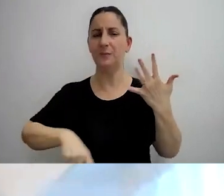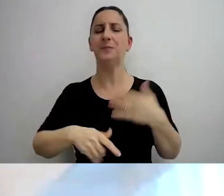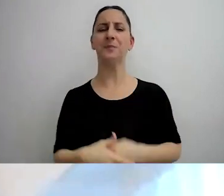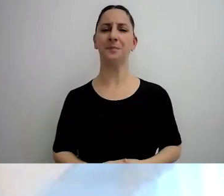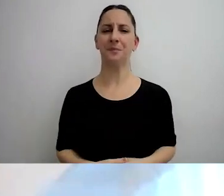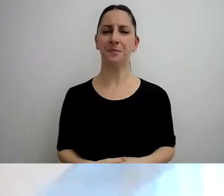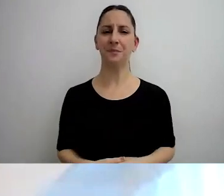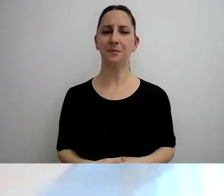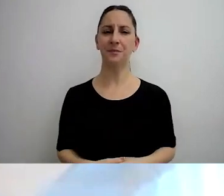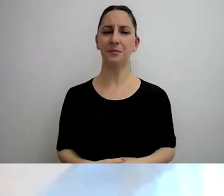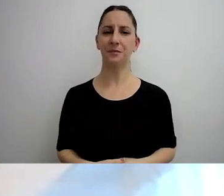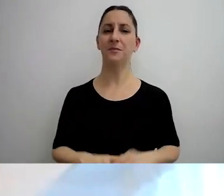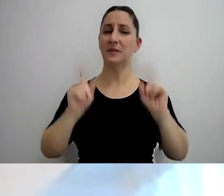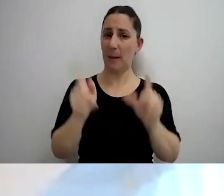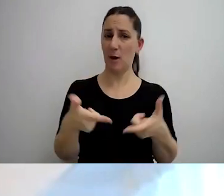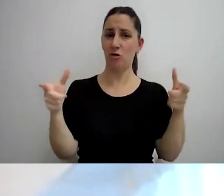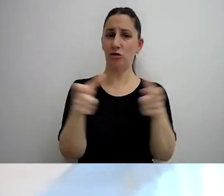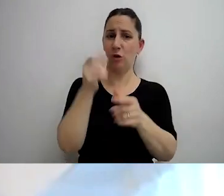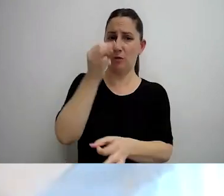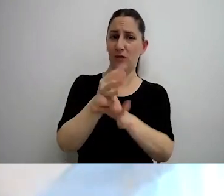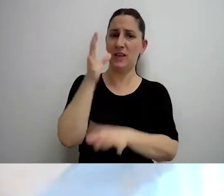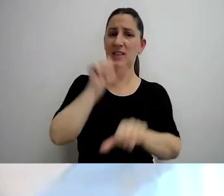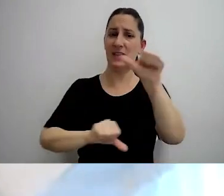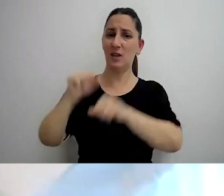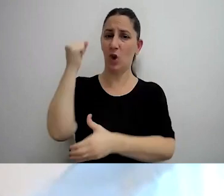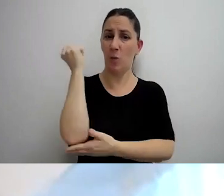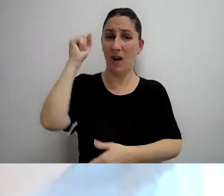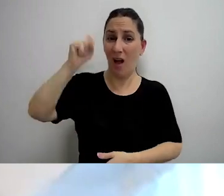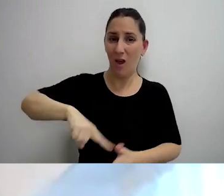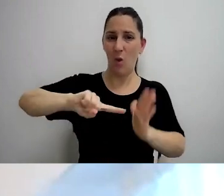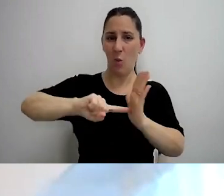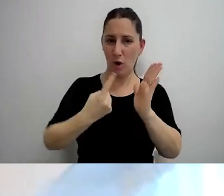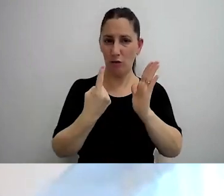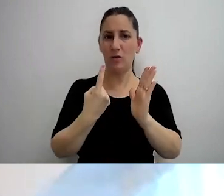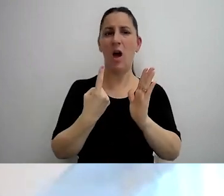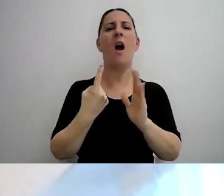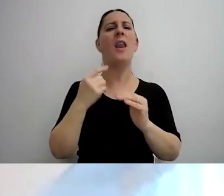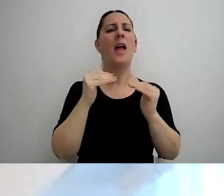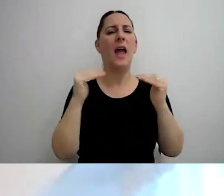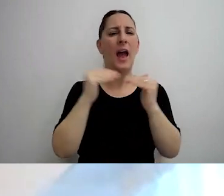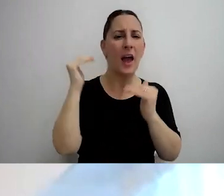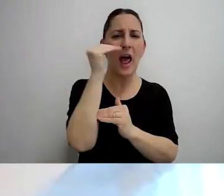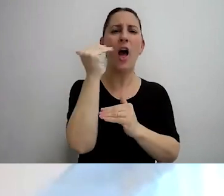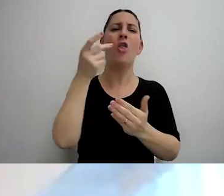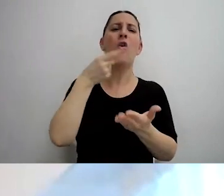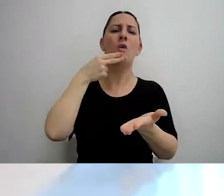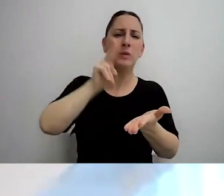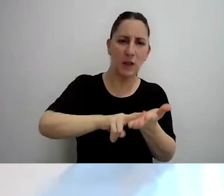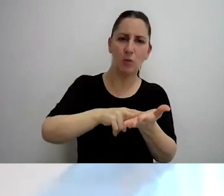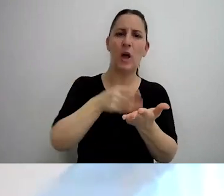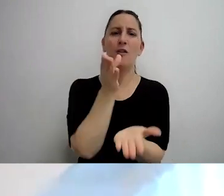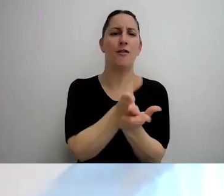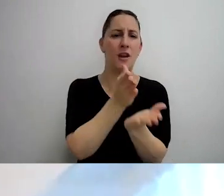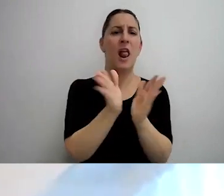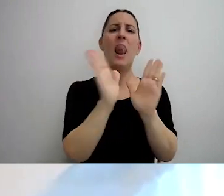y en el Consejo Profesional de Ciencias Económicas de Buenos Aires, autora de tesis de grado y posgrado en derecho tributario, autora del